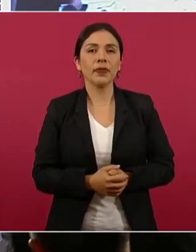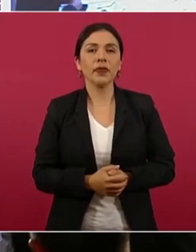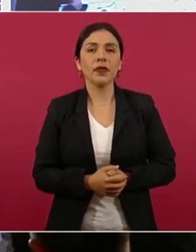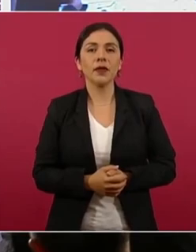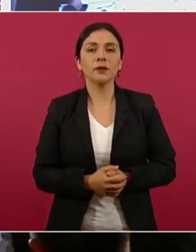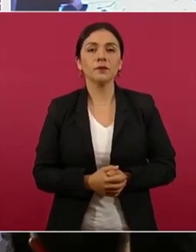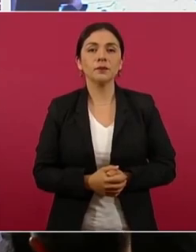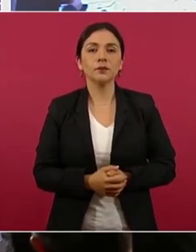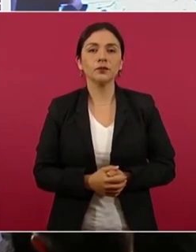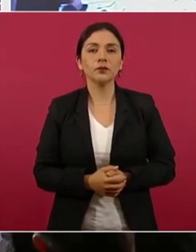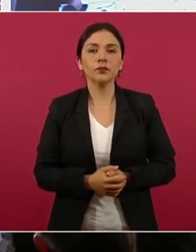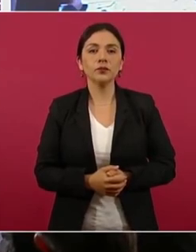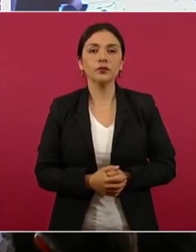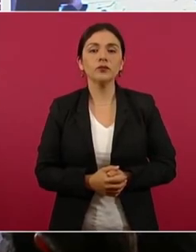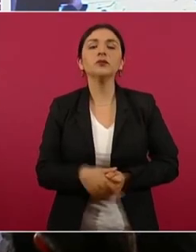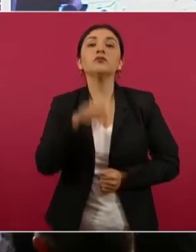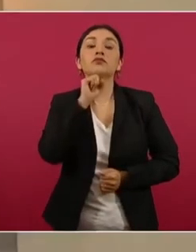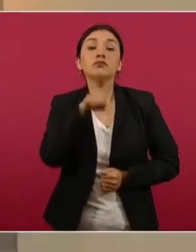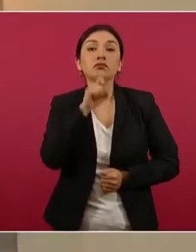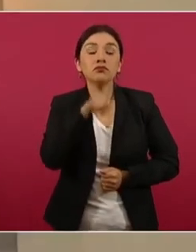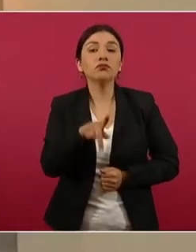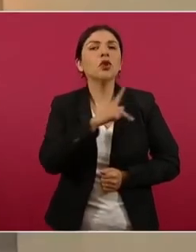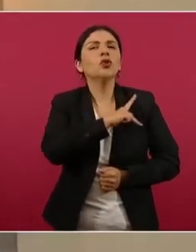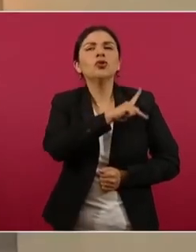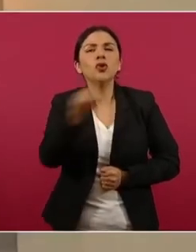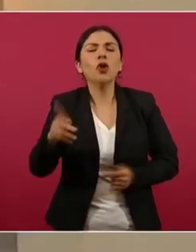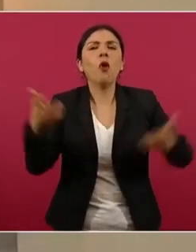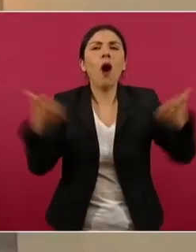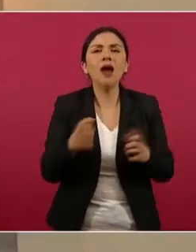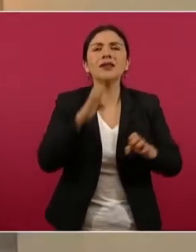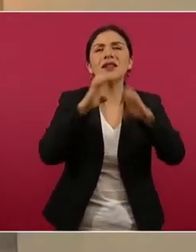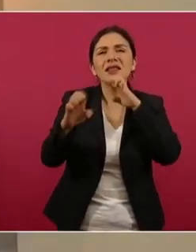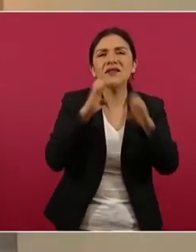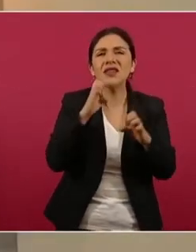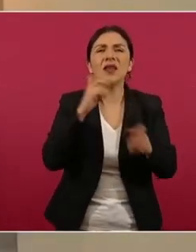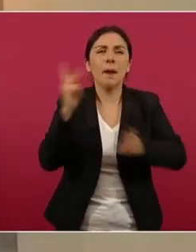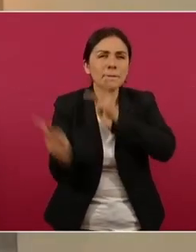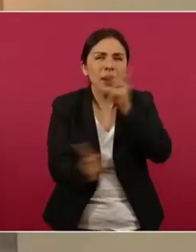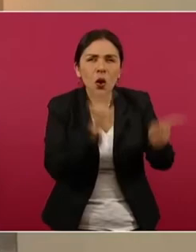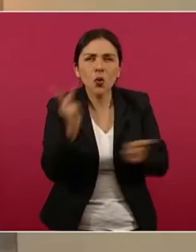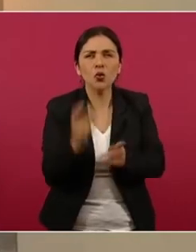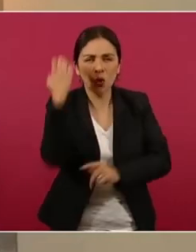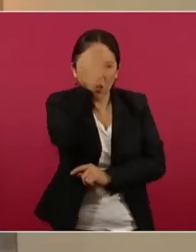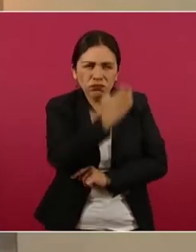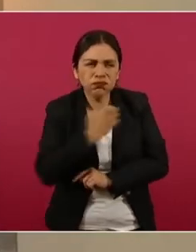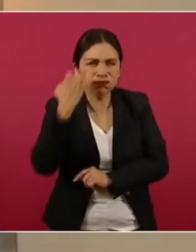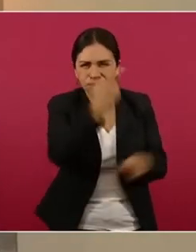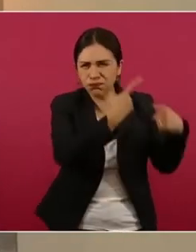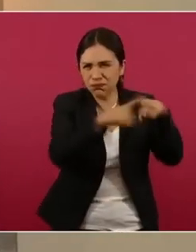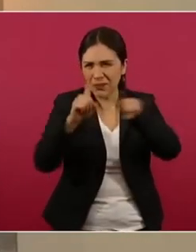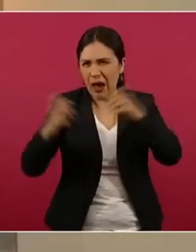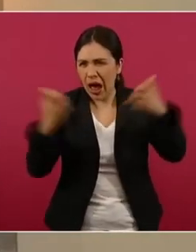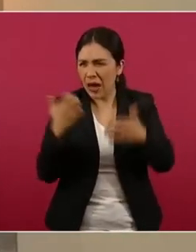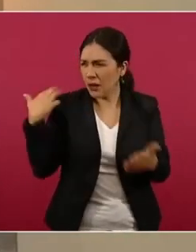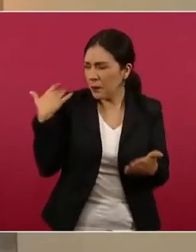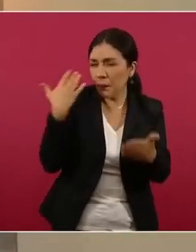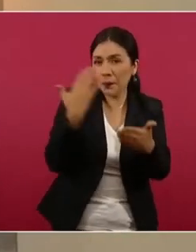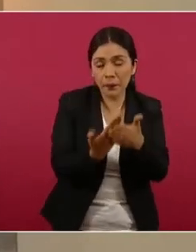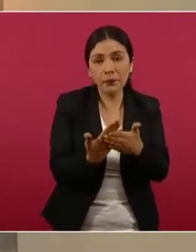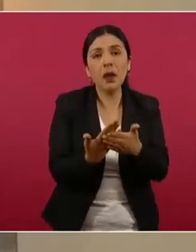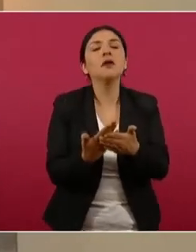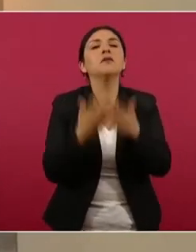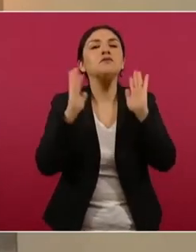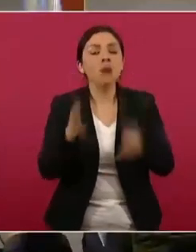las diligencias, entrevistas, actuaciones, peritajes que se han venido realizando, se pudo